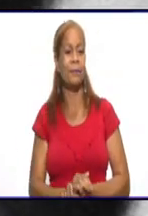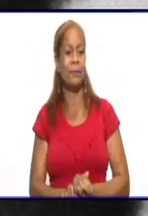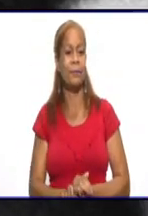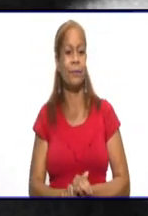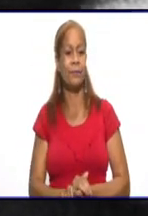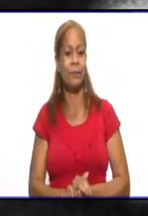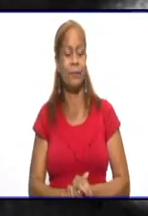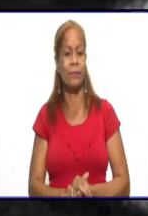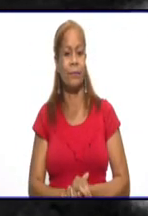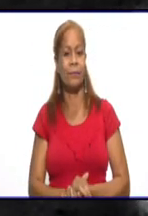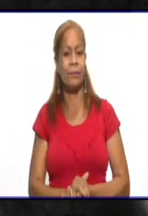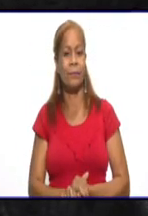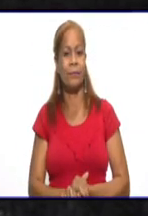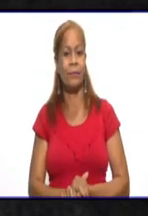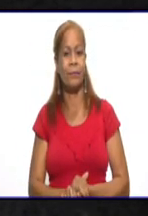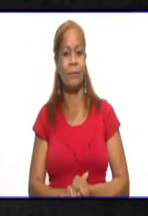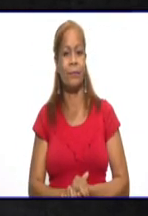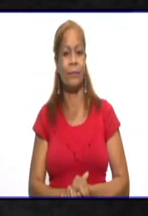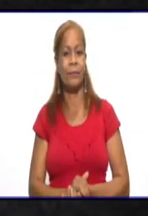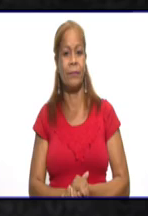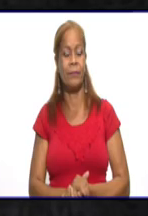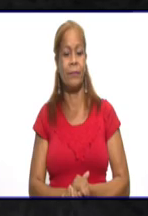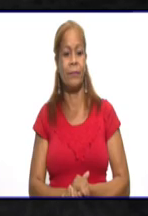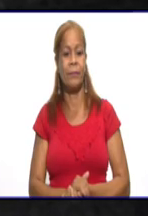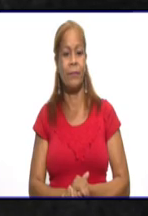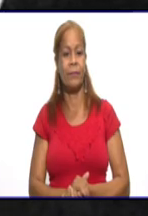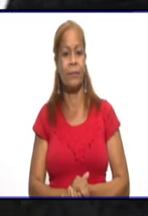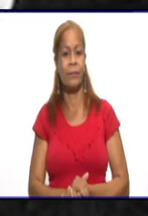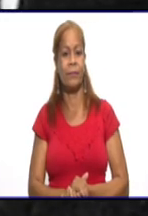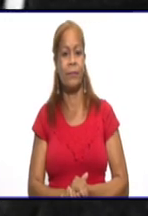A pocas horas de conmemorar el aniversario 101 del natalicio de Celia